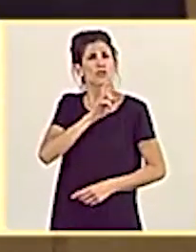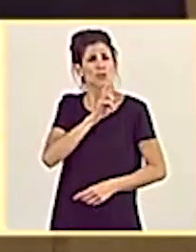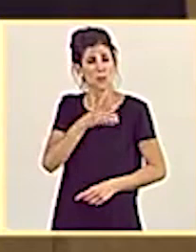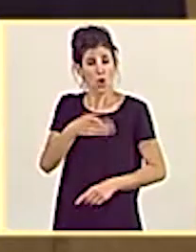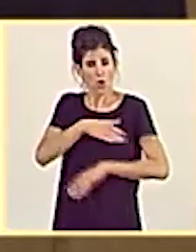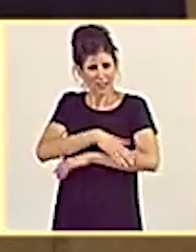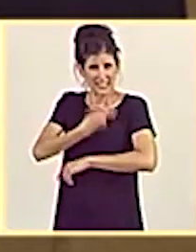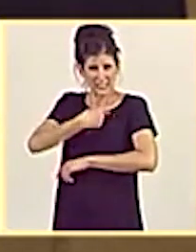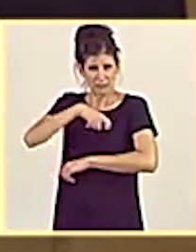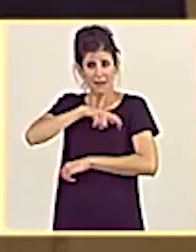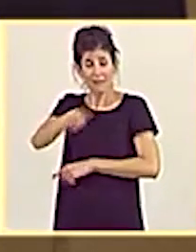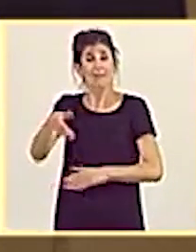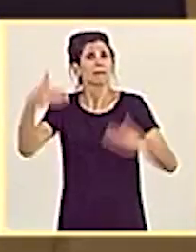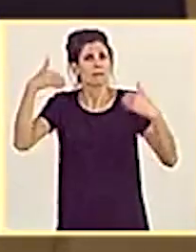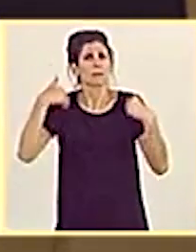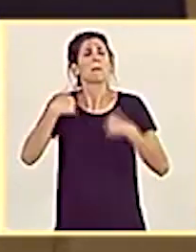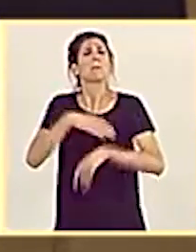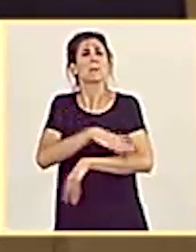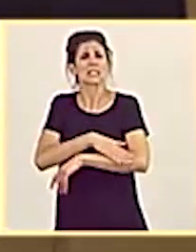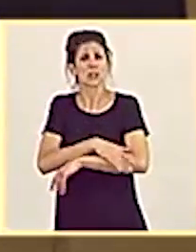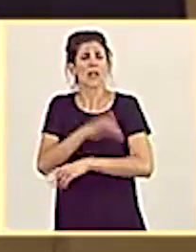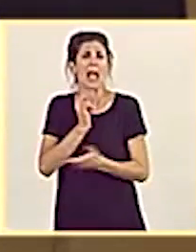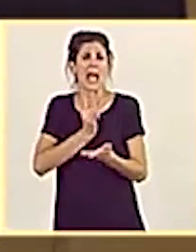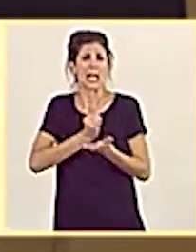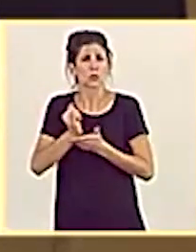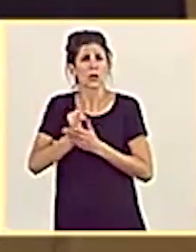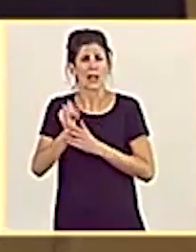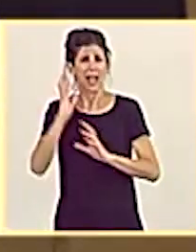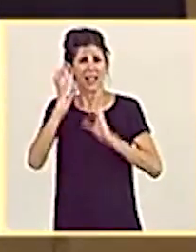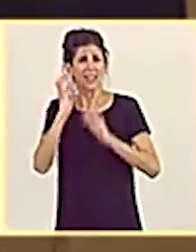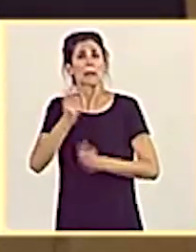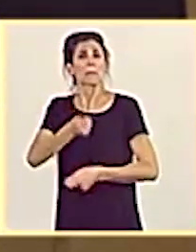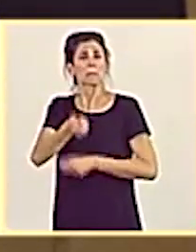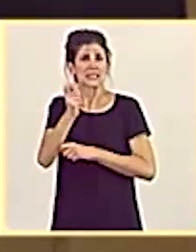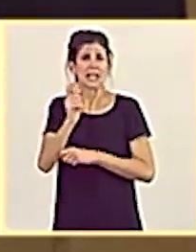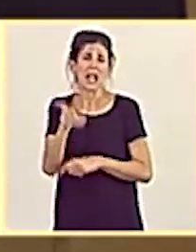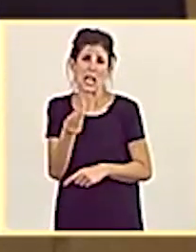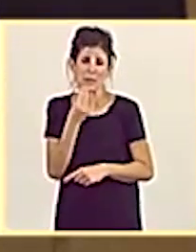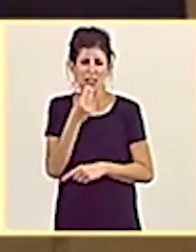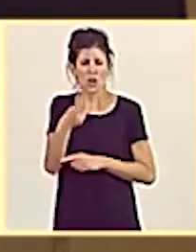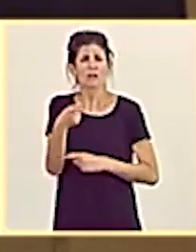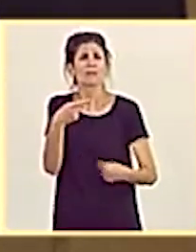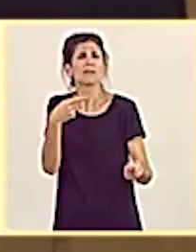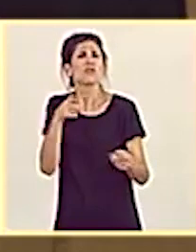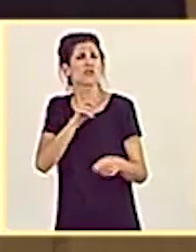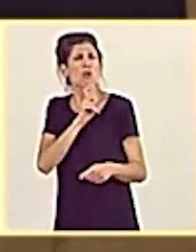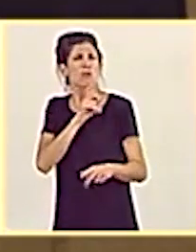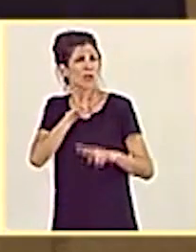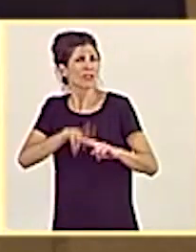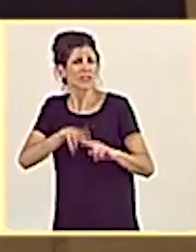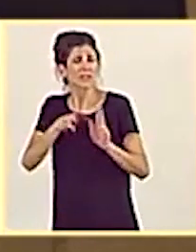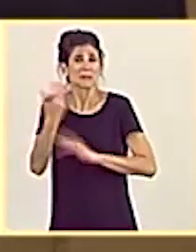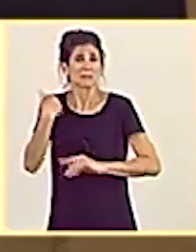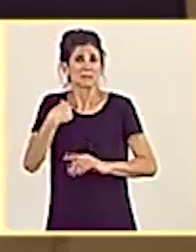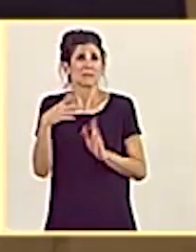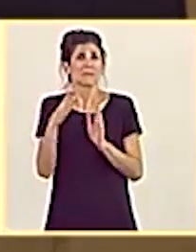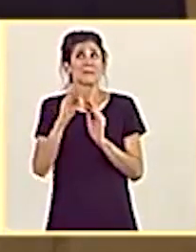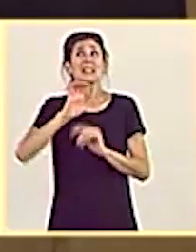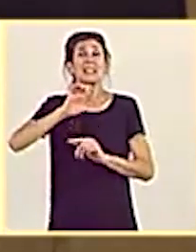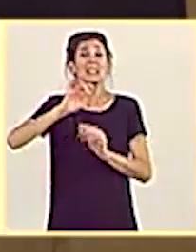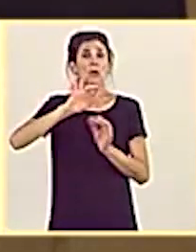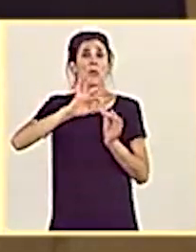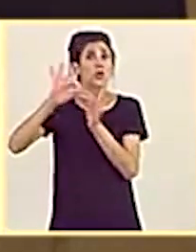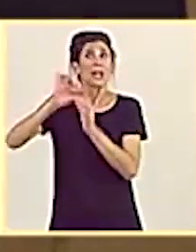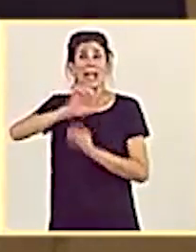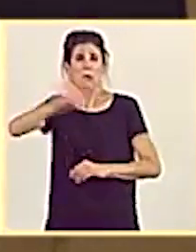y usted como responsable del Ministerio de Agricultura, Ganadería, Pesca y Alimentación, las negociaciones entabladas en la Unión Europea para el